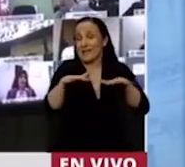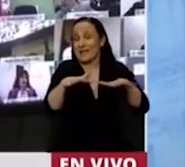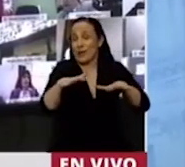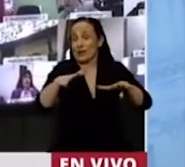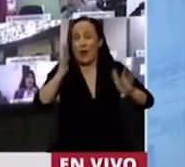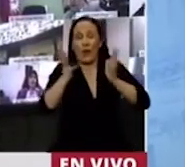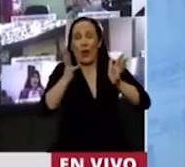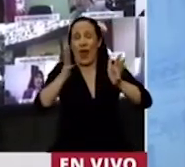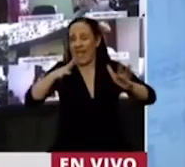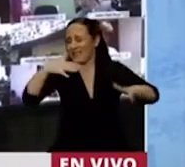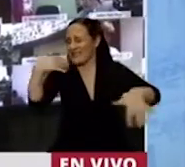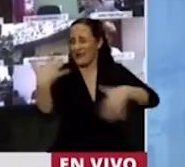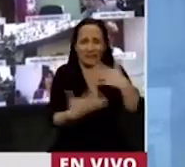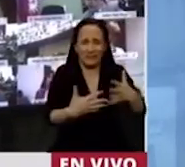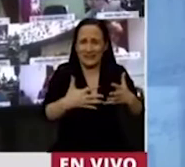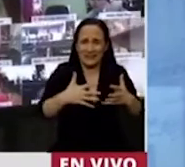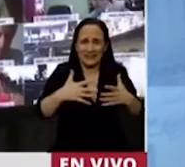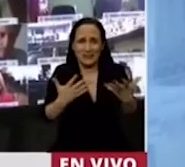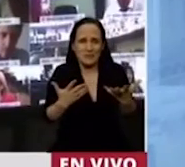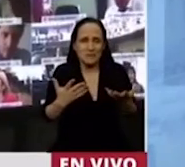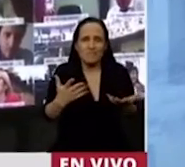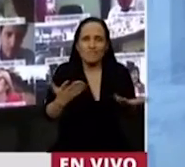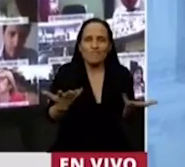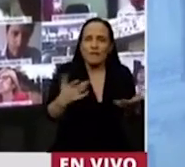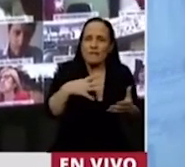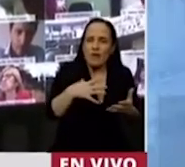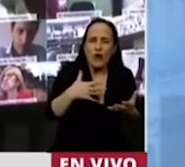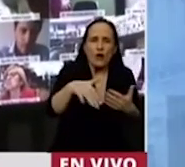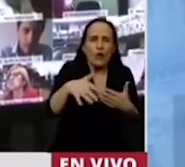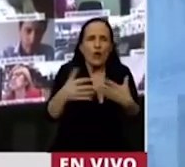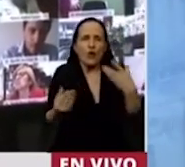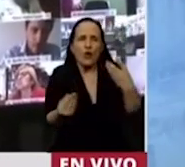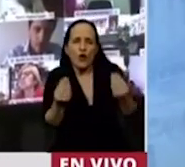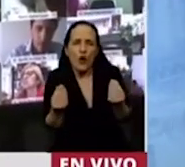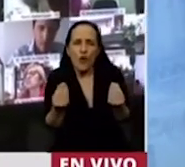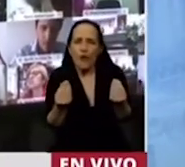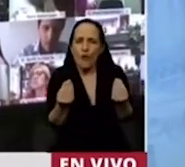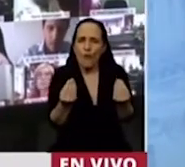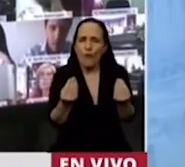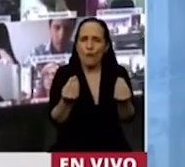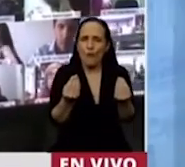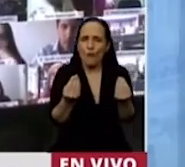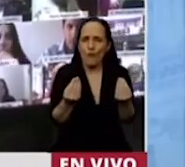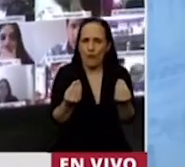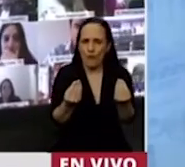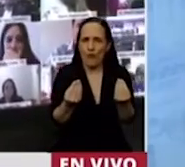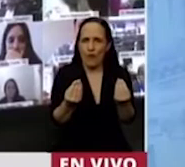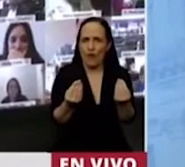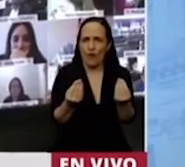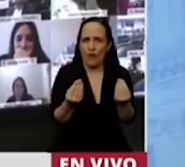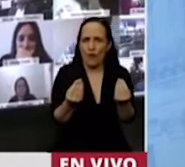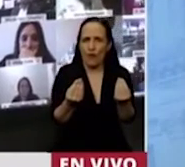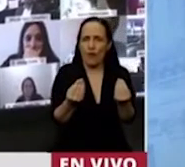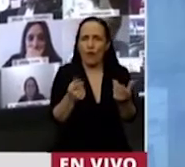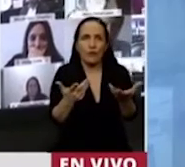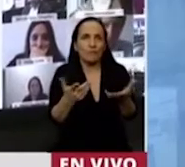violenta, sin encontrar previsibilidad en términos de una